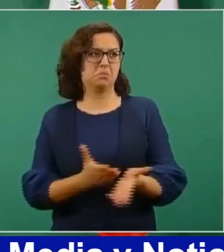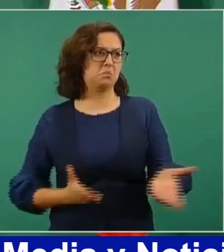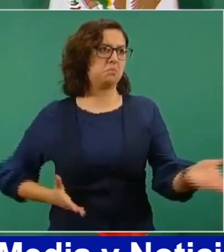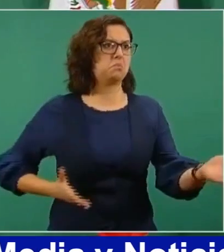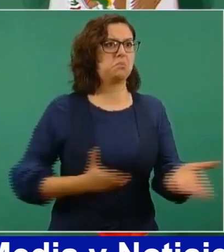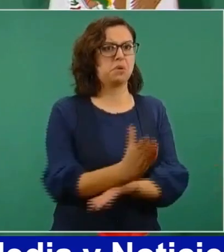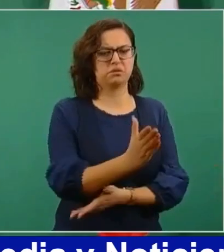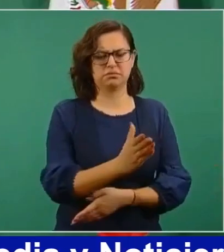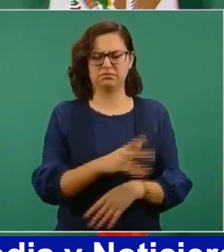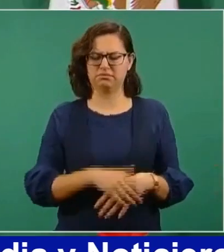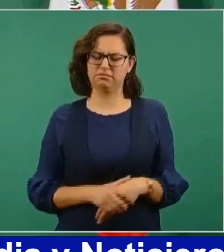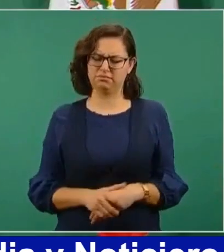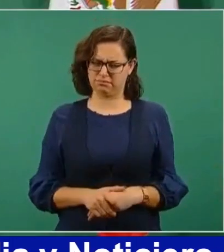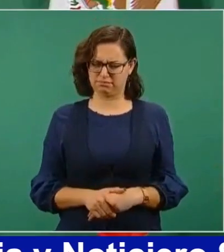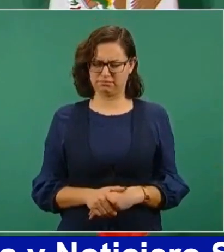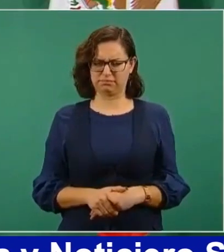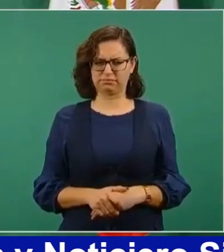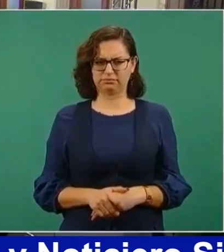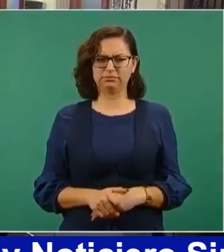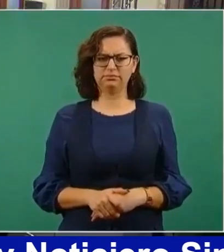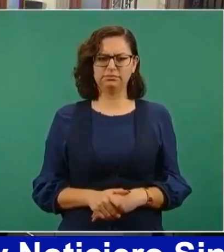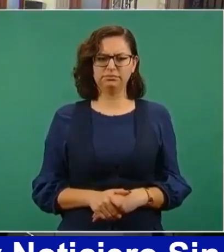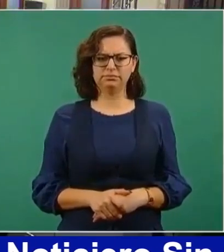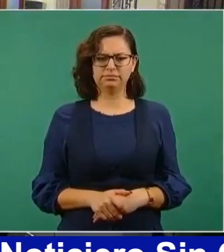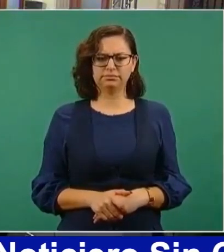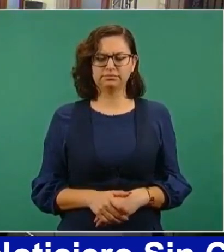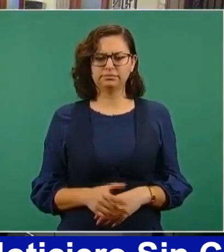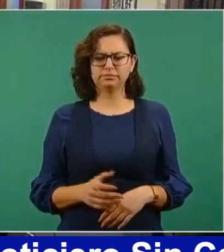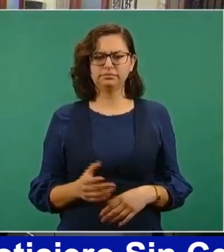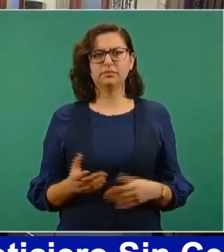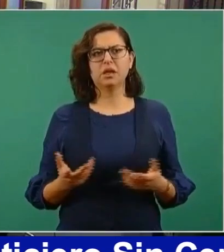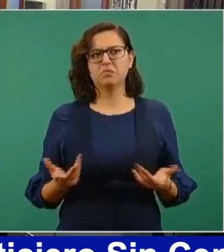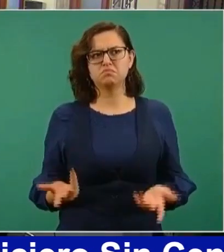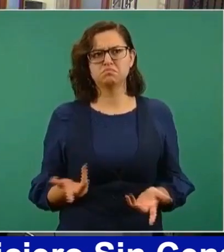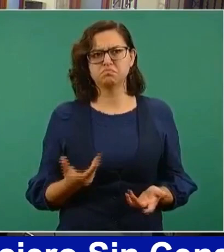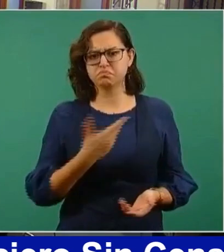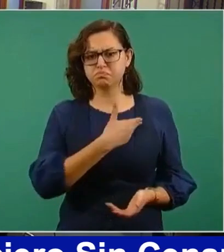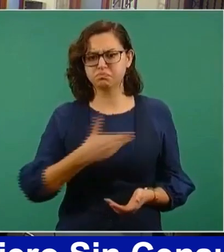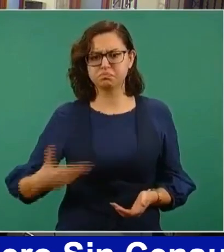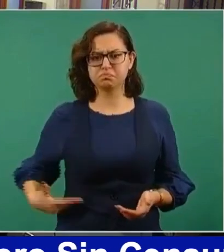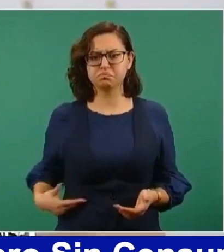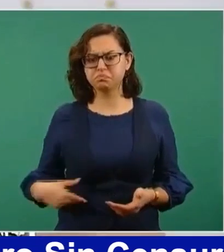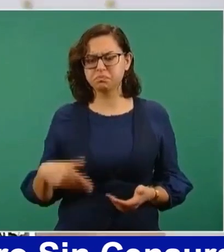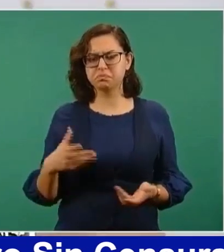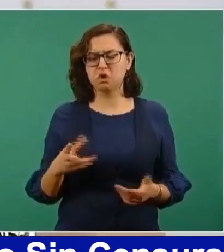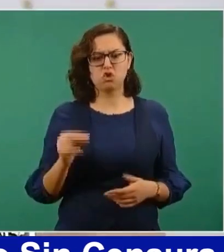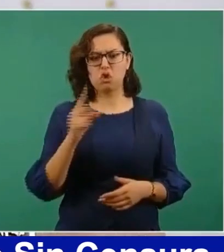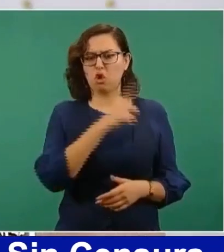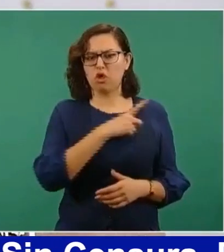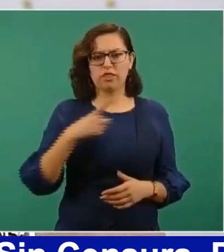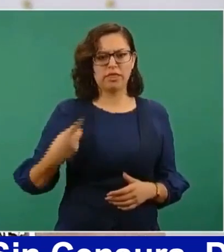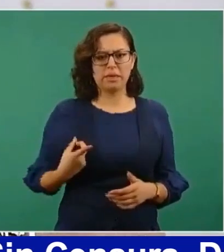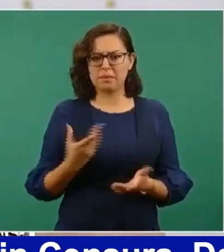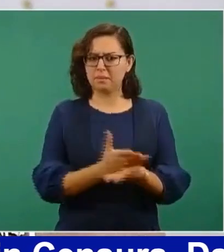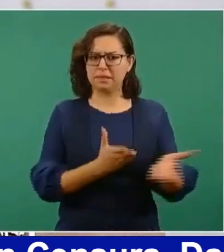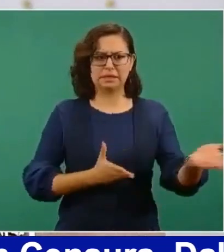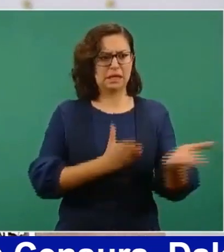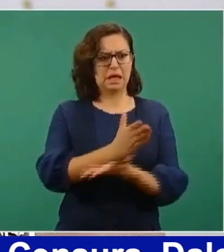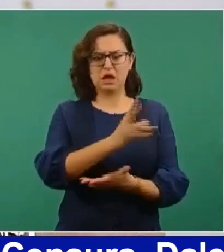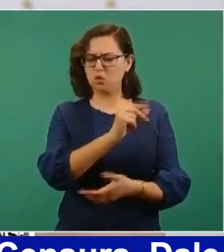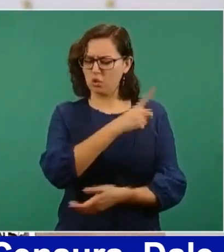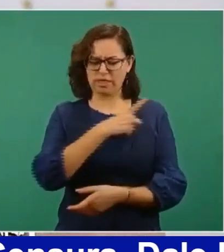Poder Judicial y que no debemos intervenir.